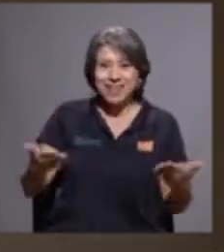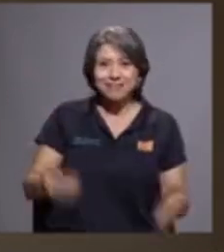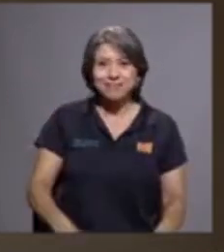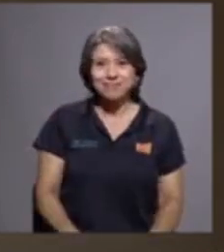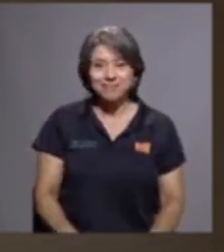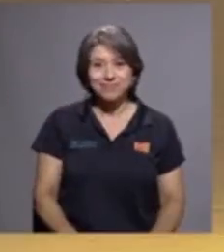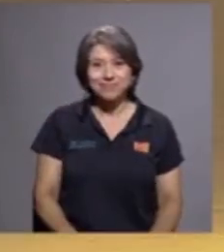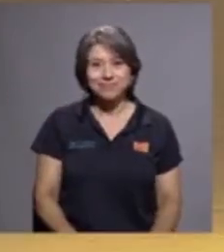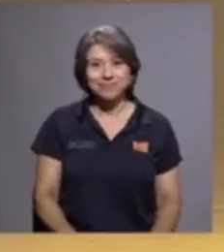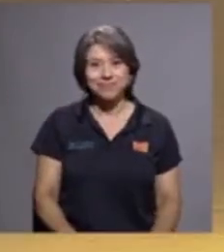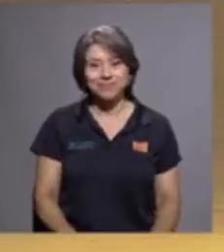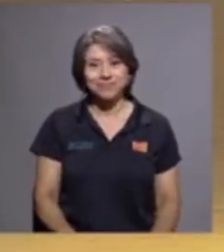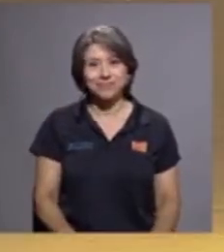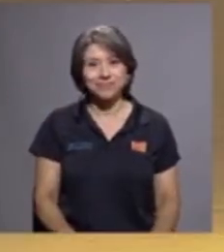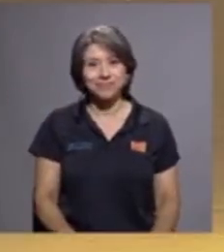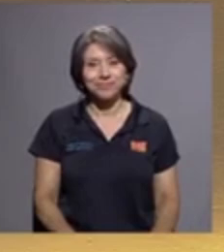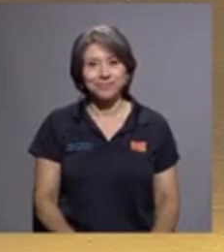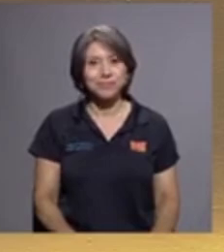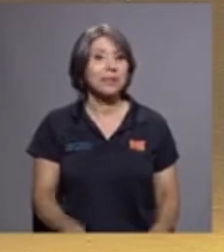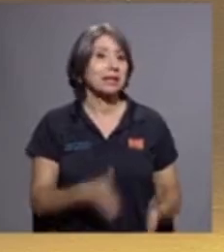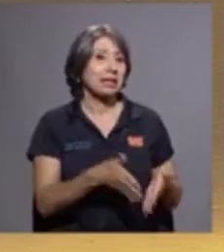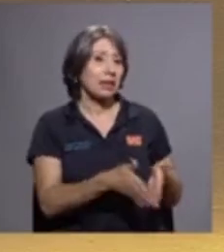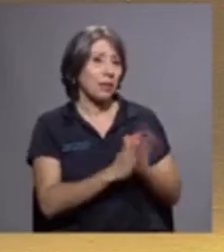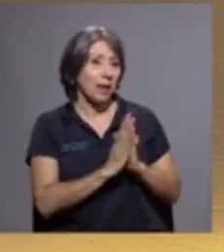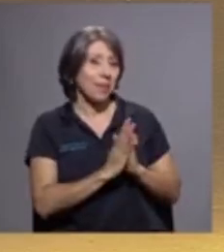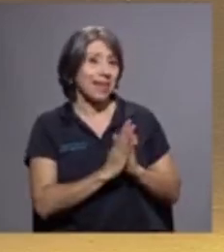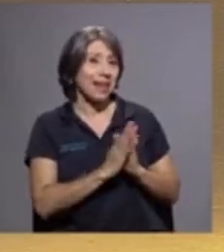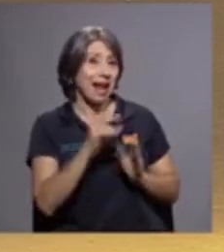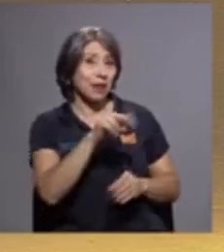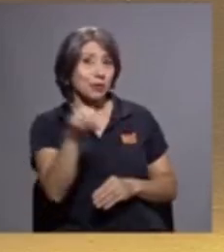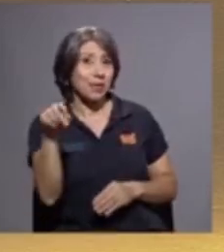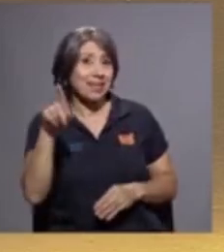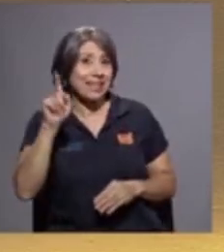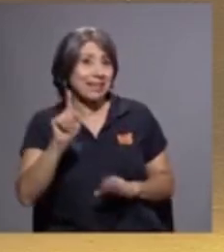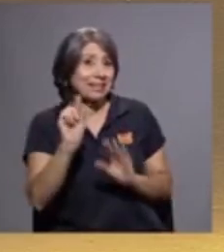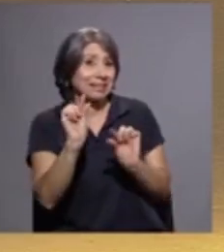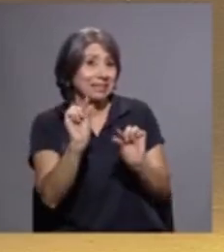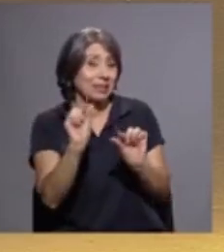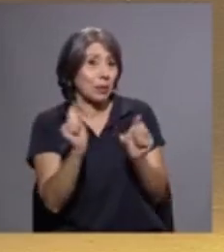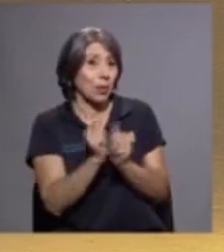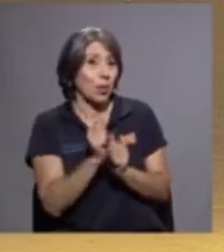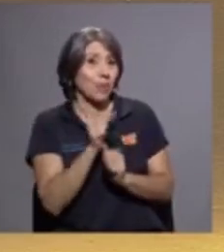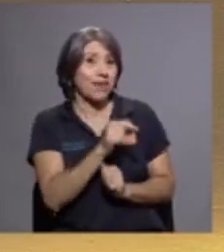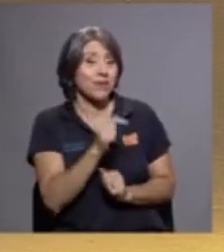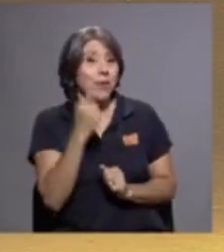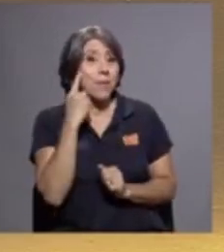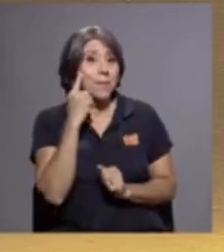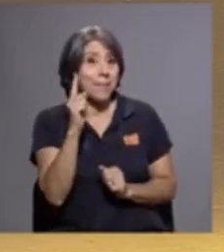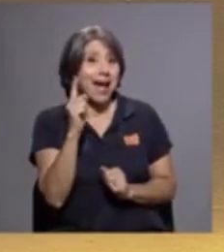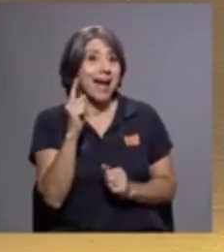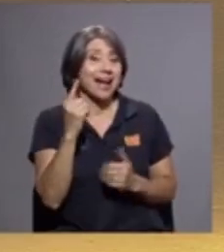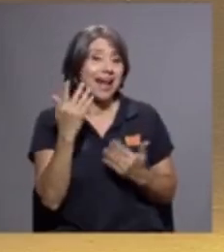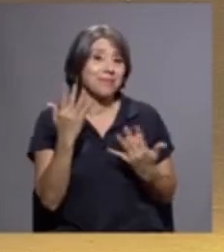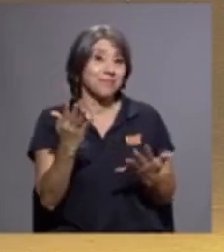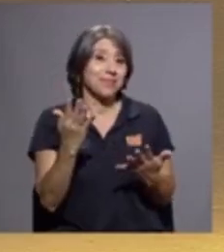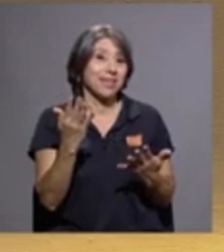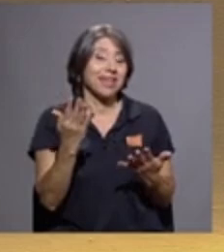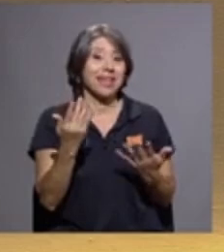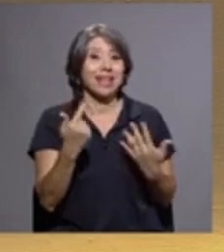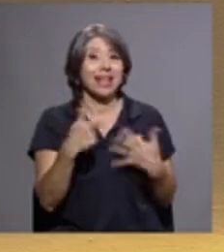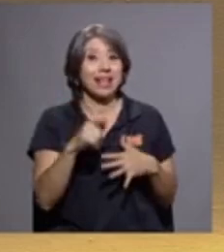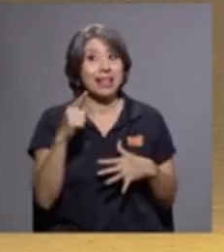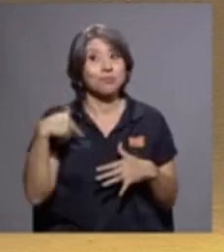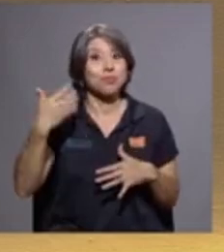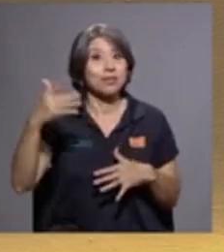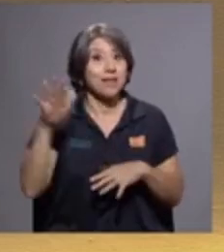bienvenida. Pues le voy a pedir a los convenios de producción que me tienen que regalar un minuto más con don Fabio para la pieza de Brian también, por supuesto. Buenos días, gracias